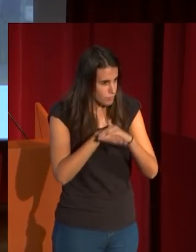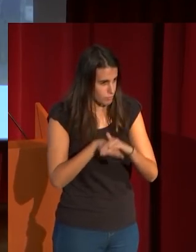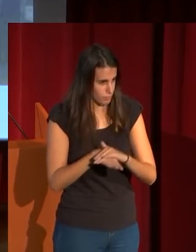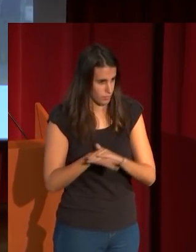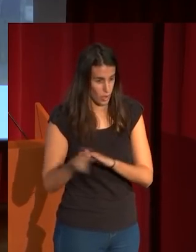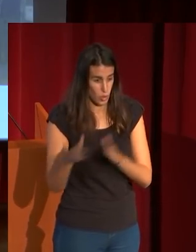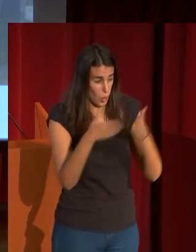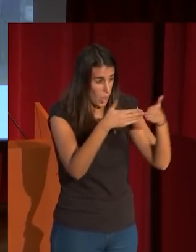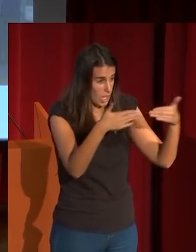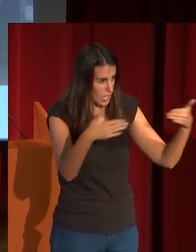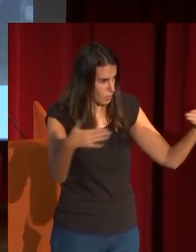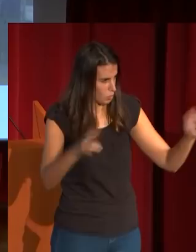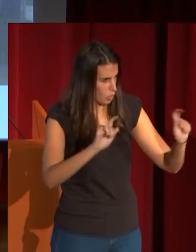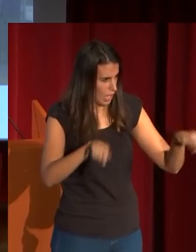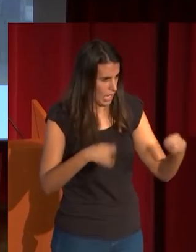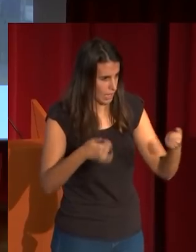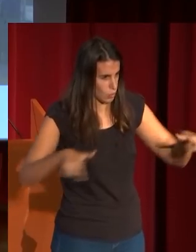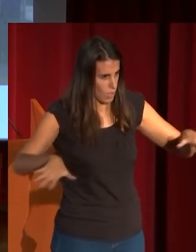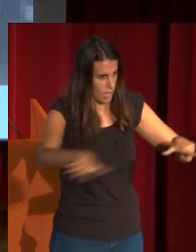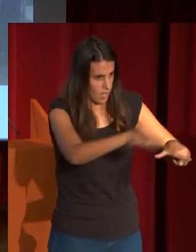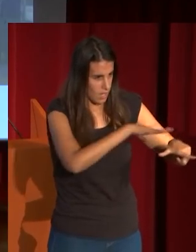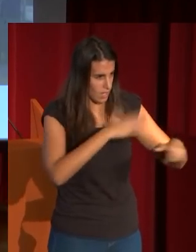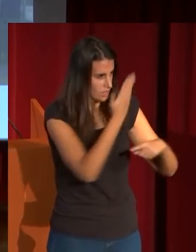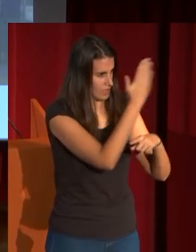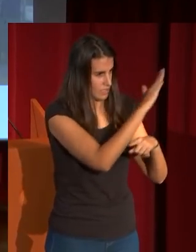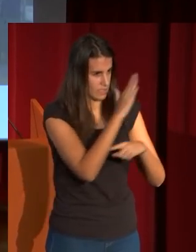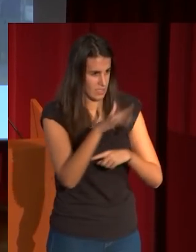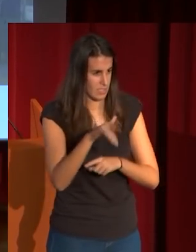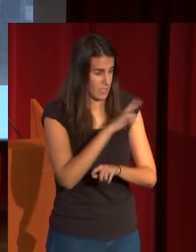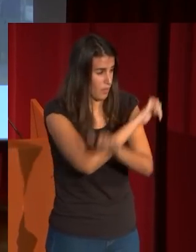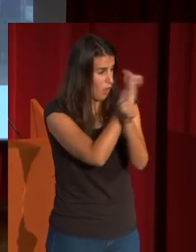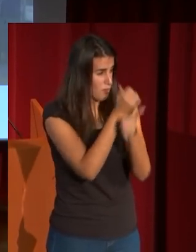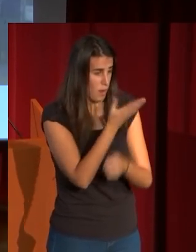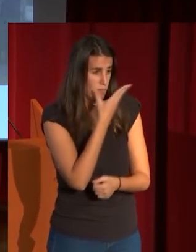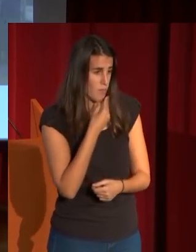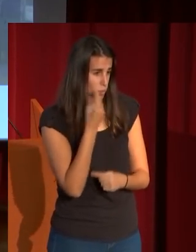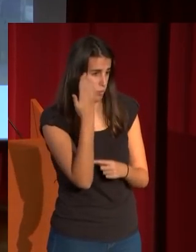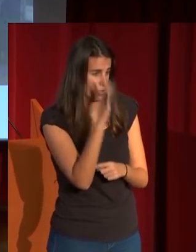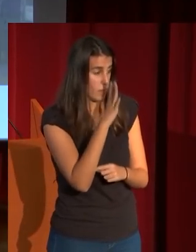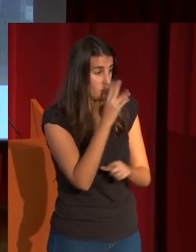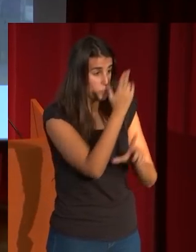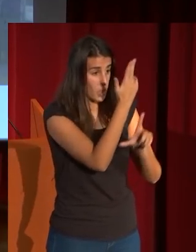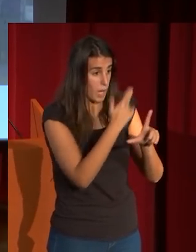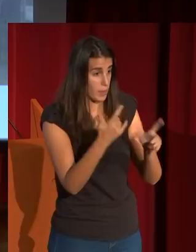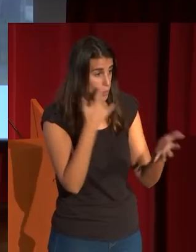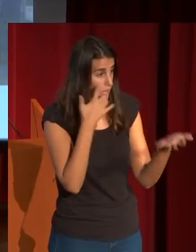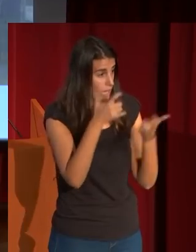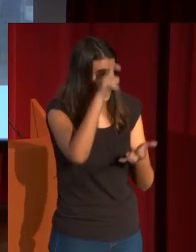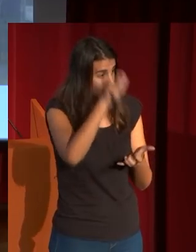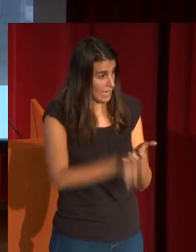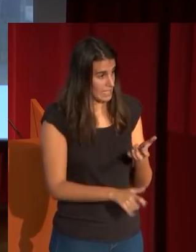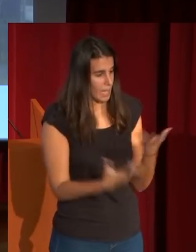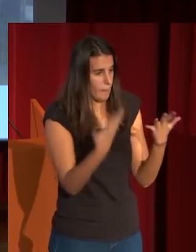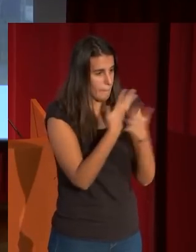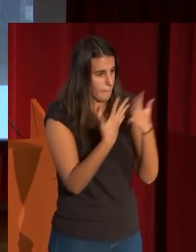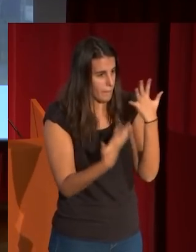expuesto todo como en un microcosmos de belleza en donde la pintura del artista se hacía partícipe